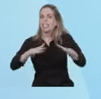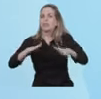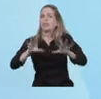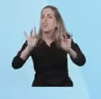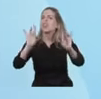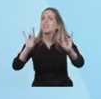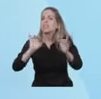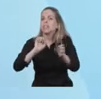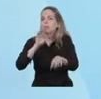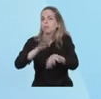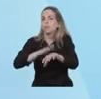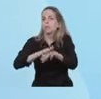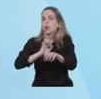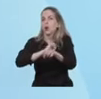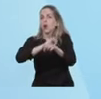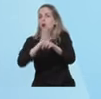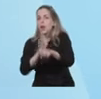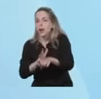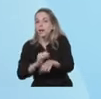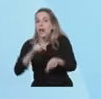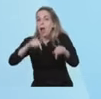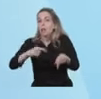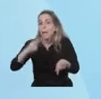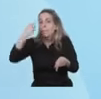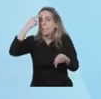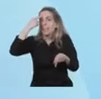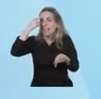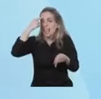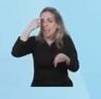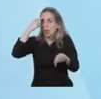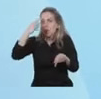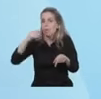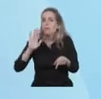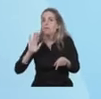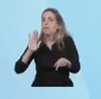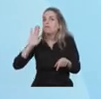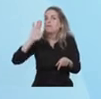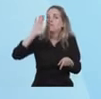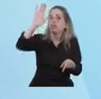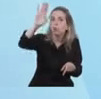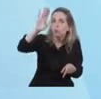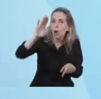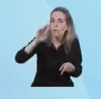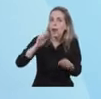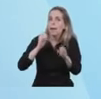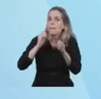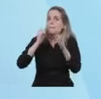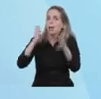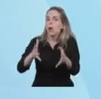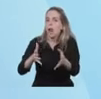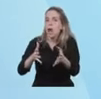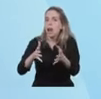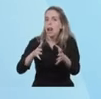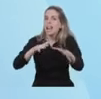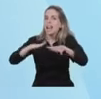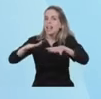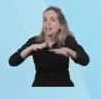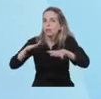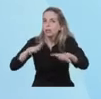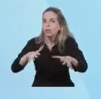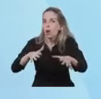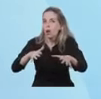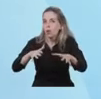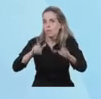camina para la segunda recuperación, para revertir las crisis de la